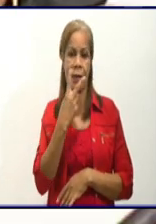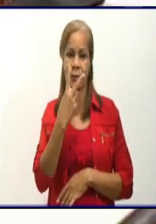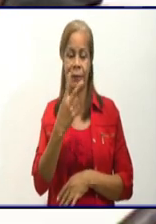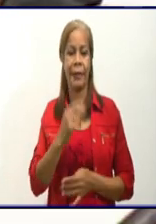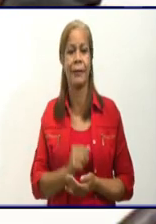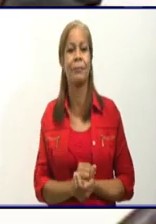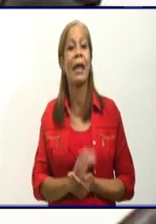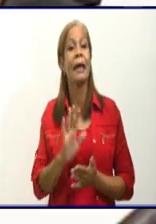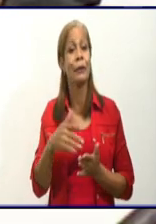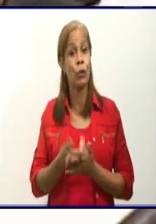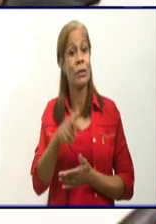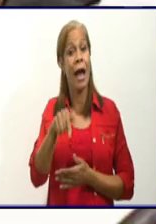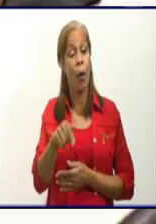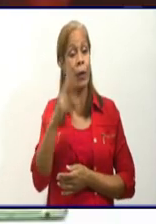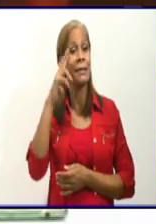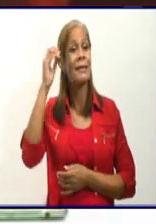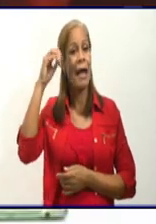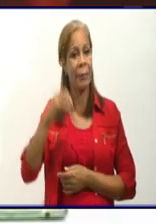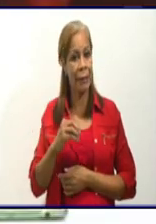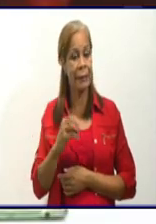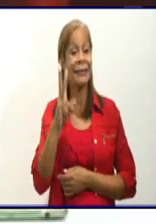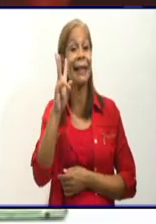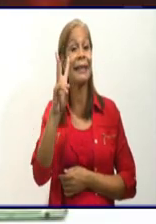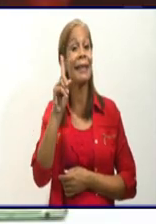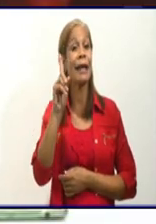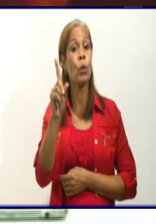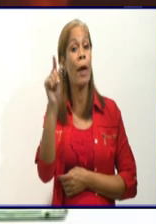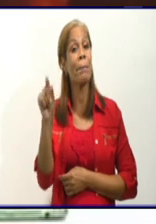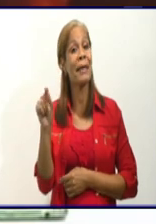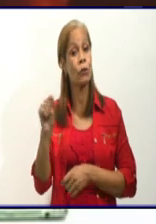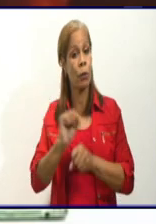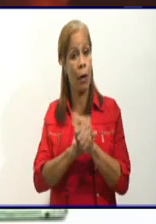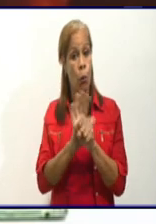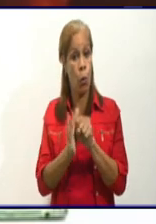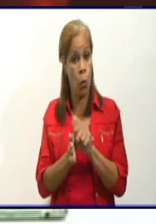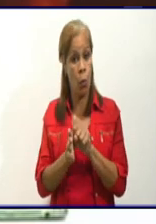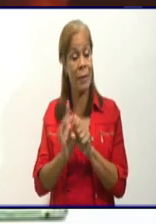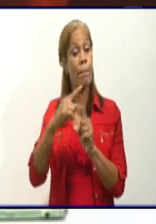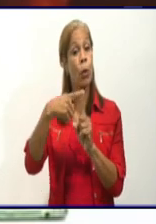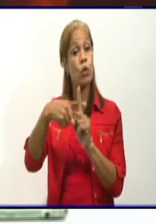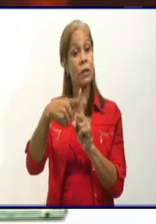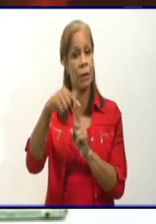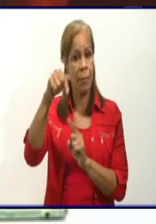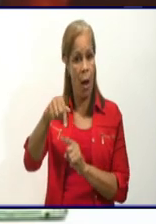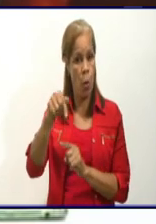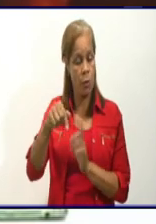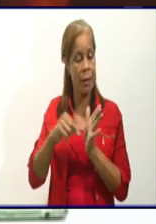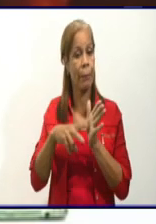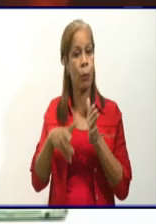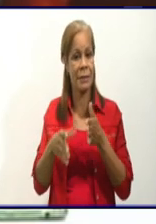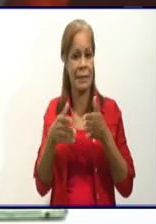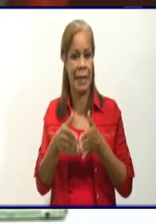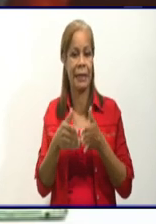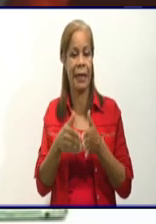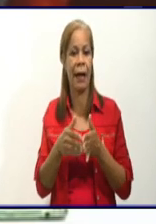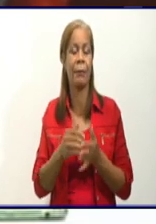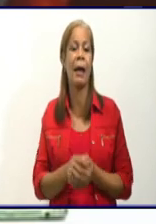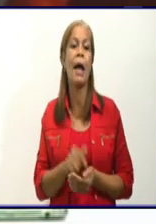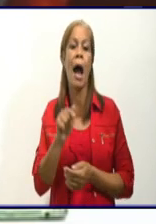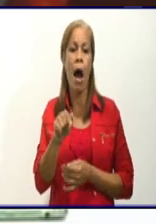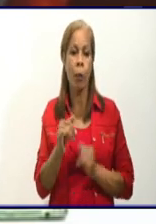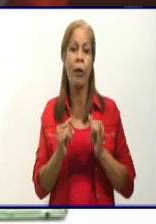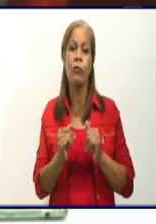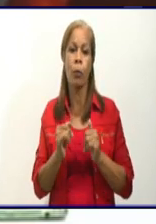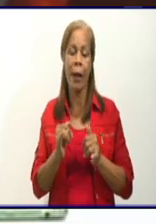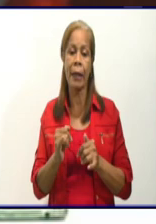Vamos entonces a conocer la cifra de hoy, 31 casos positivos, ya lo decíamos en el anuncio de su presentación. Vamos a detallar entonces